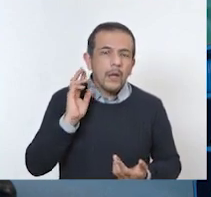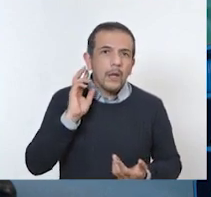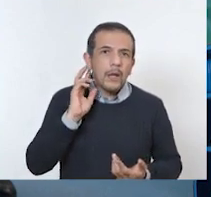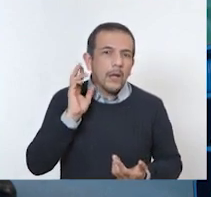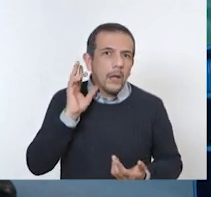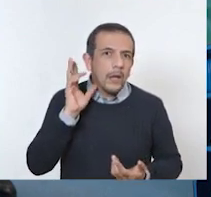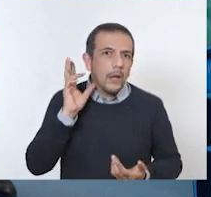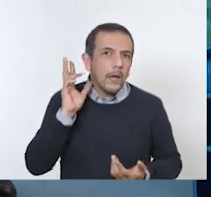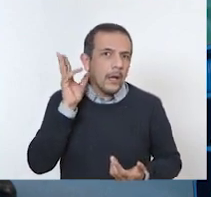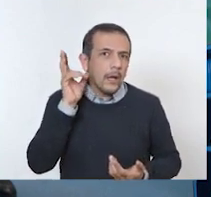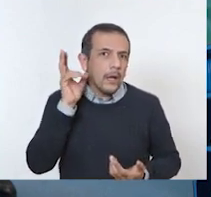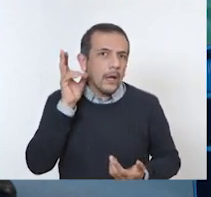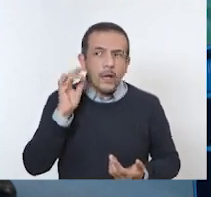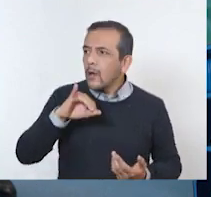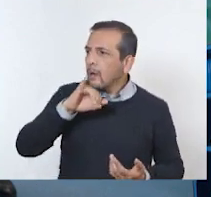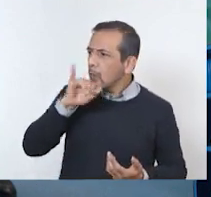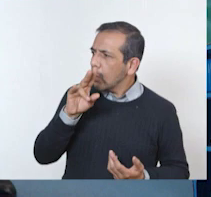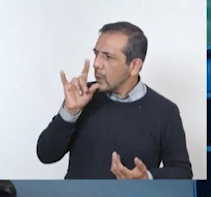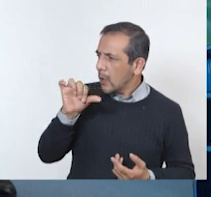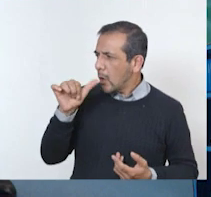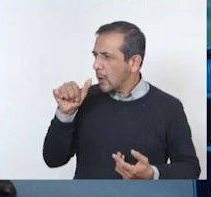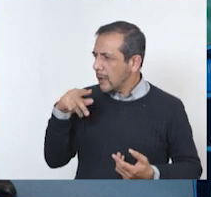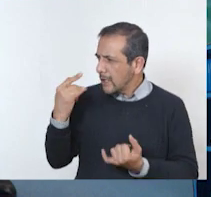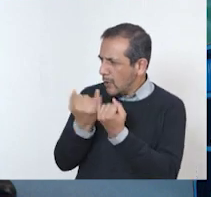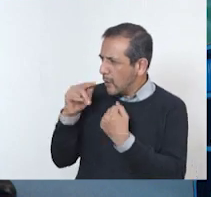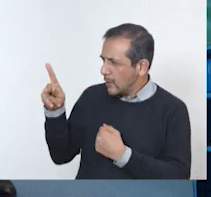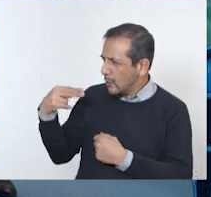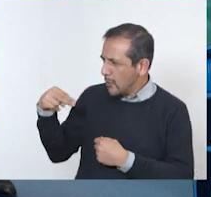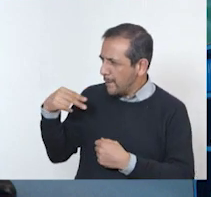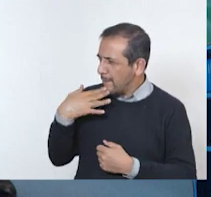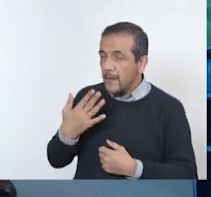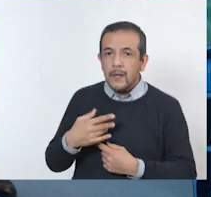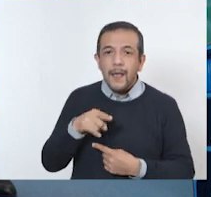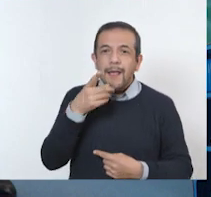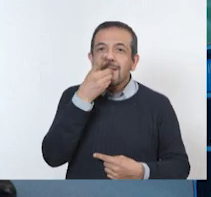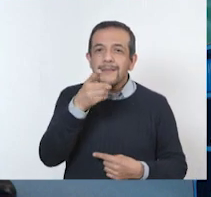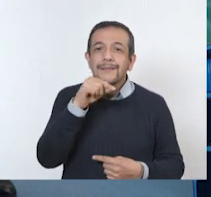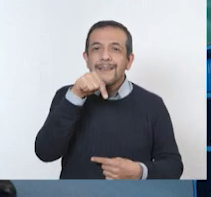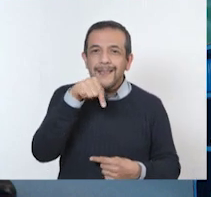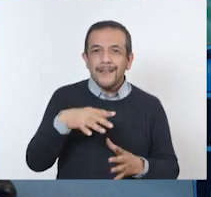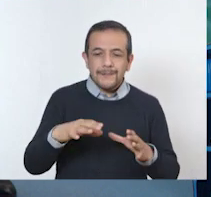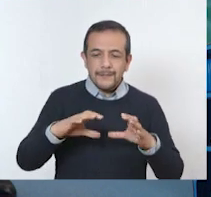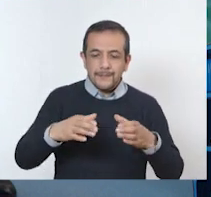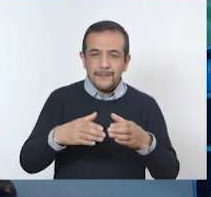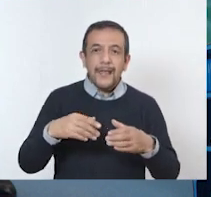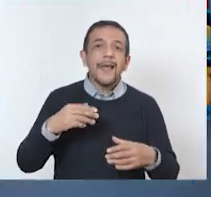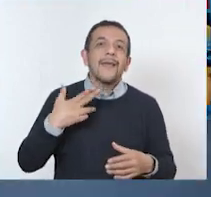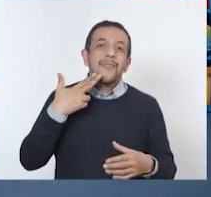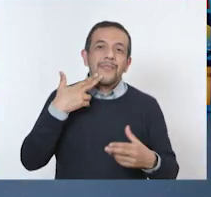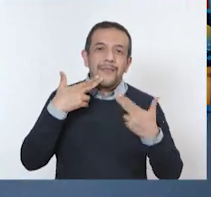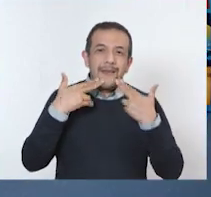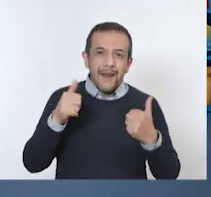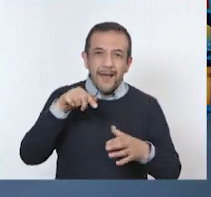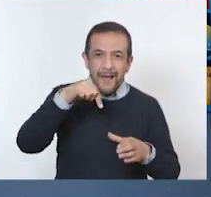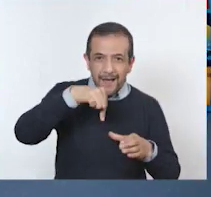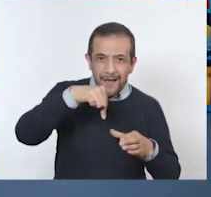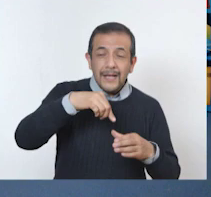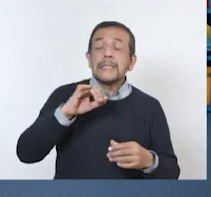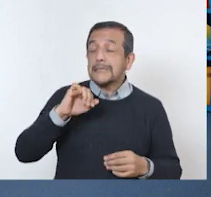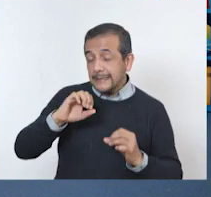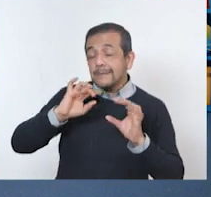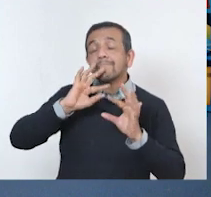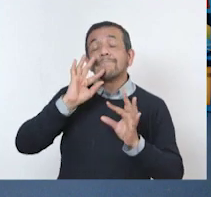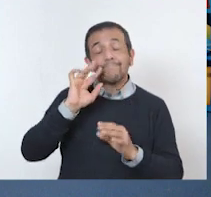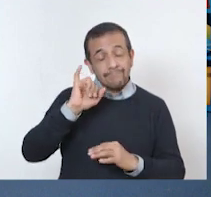Estoy escuchando a Julio, su tocayo, maestro. Julio. ¿Qué dice? Que es de granja. Es correcto. Las vacas las